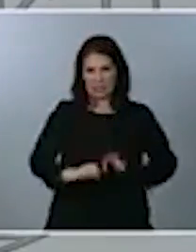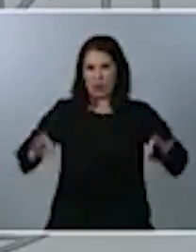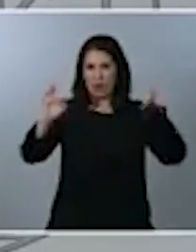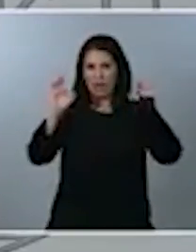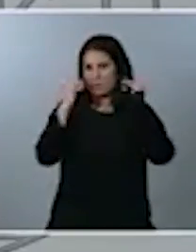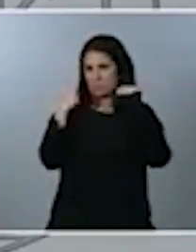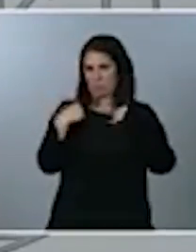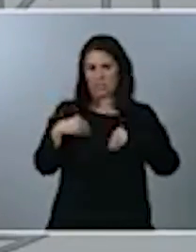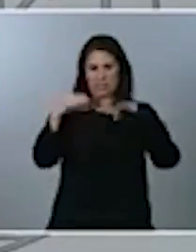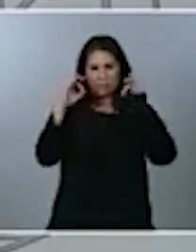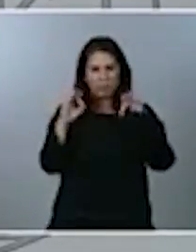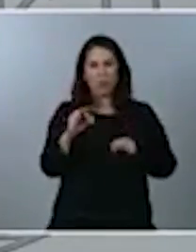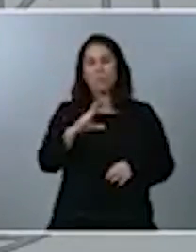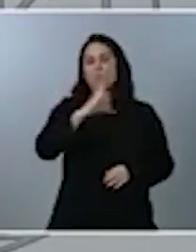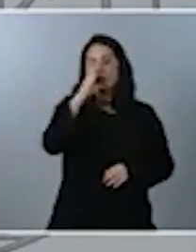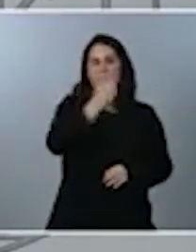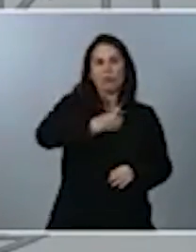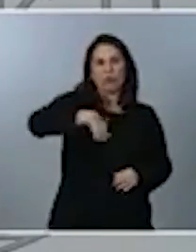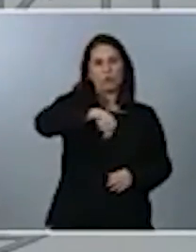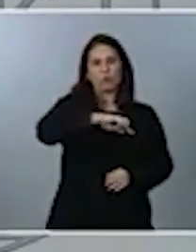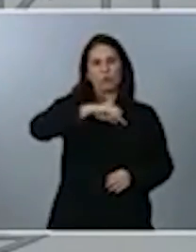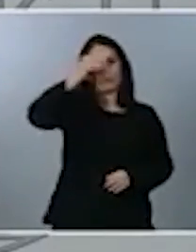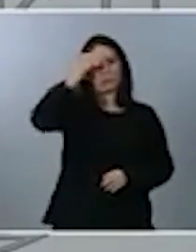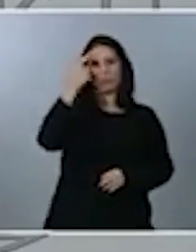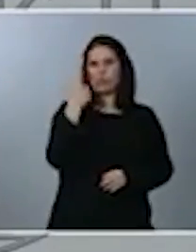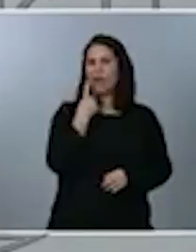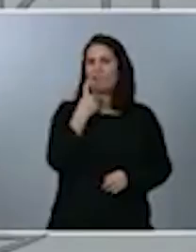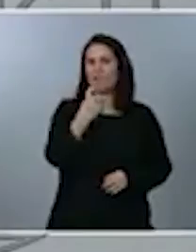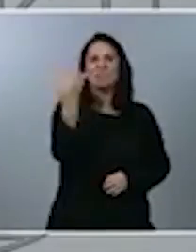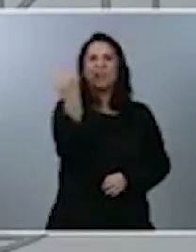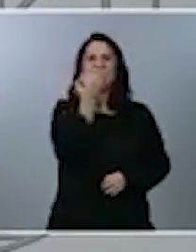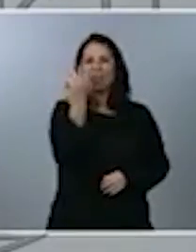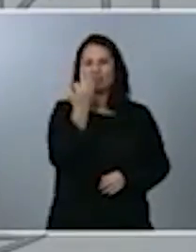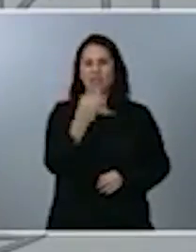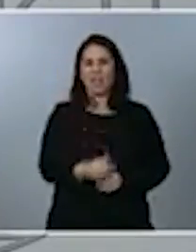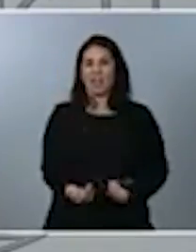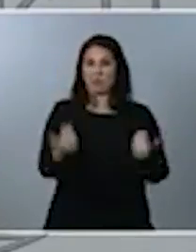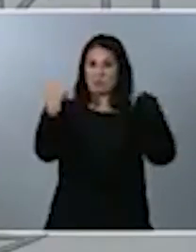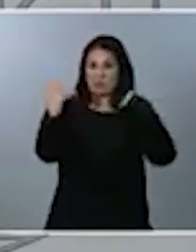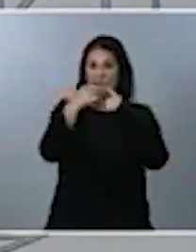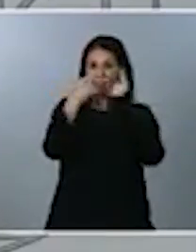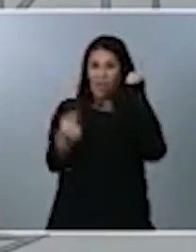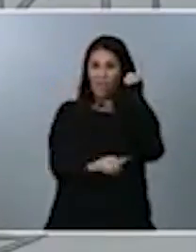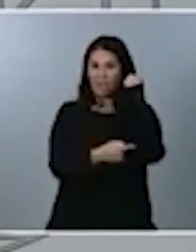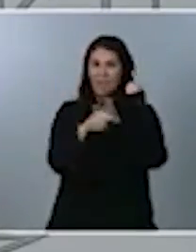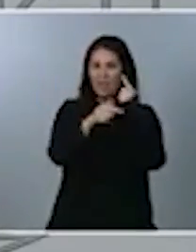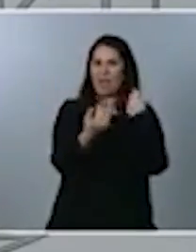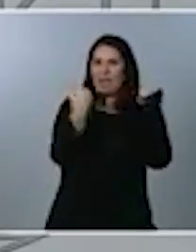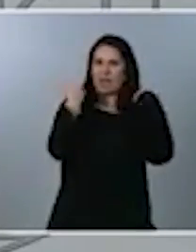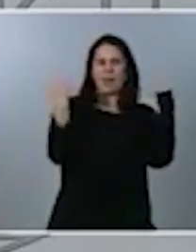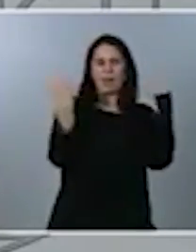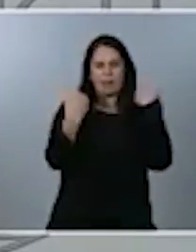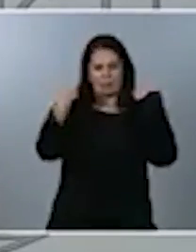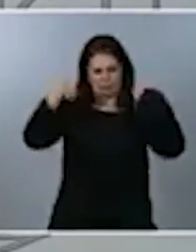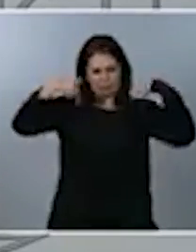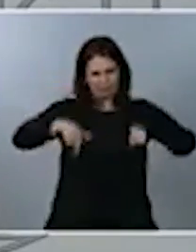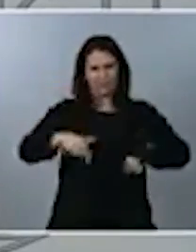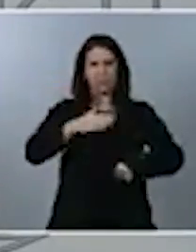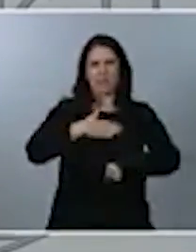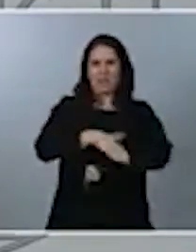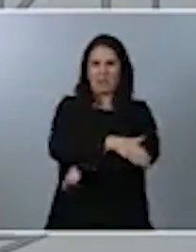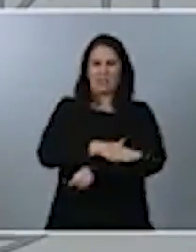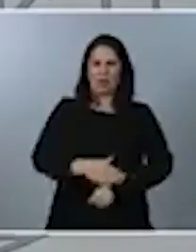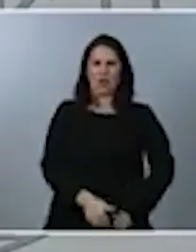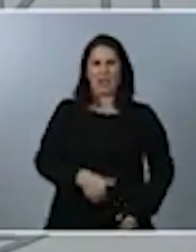creemos imprescindible que parte de esa responsabilidad del déficit recaiga en la Administración General y descargue a